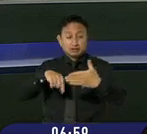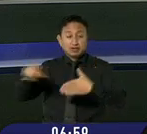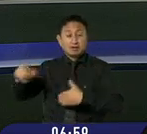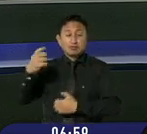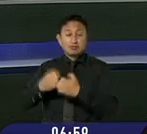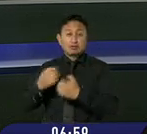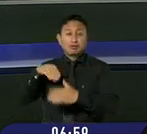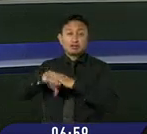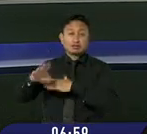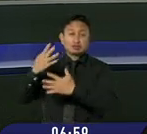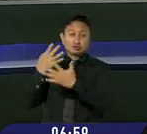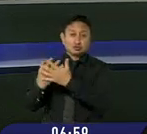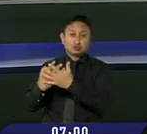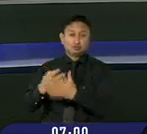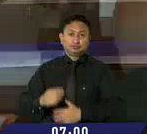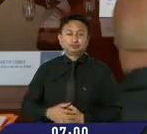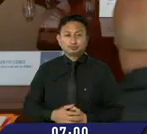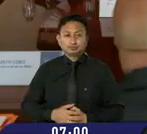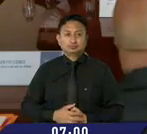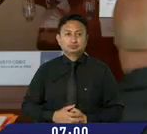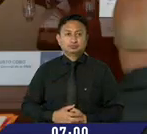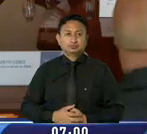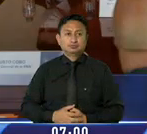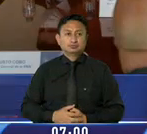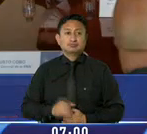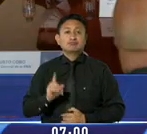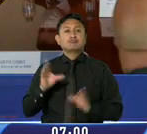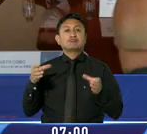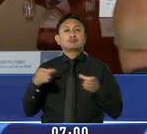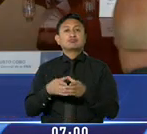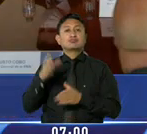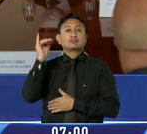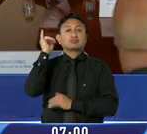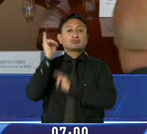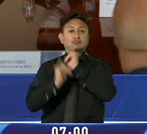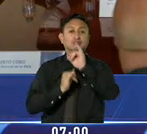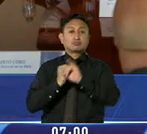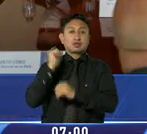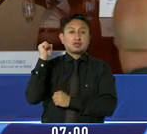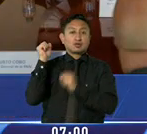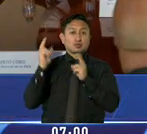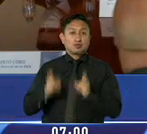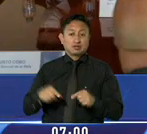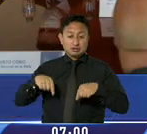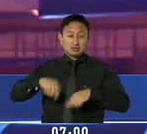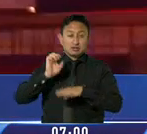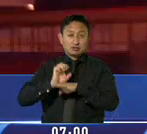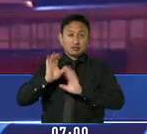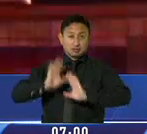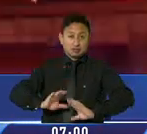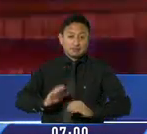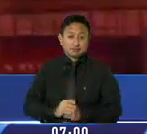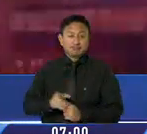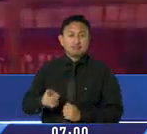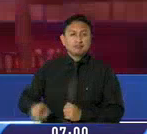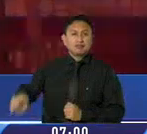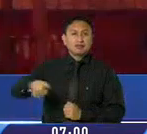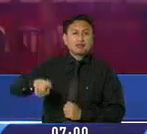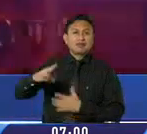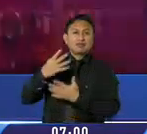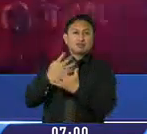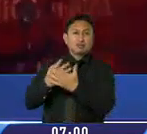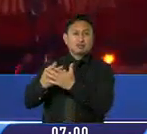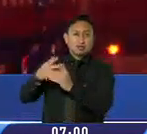en el sistema carcelario. La Comisión Interamericana de Derechos Humanos está en Ecuador y es que evalúan la situación